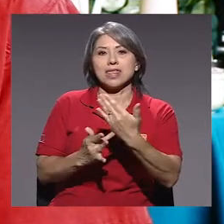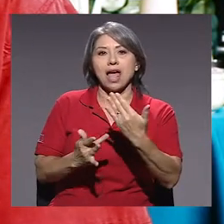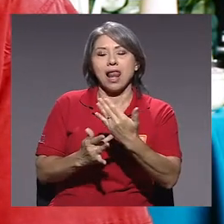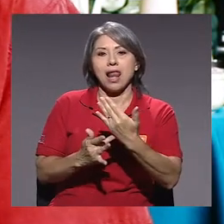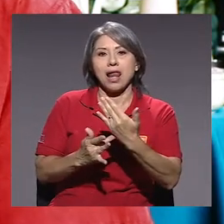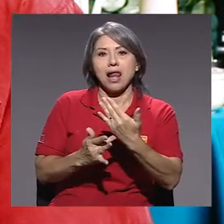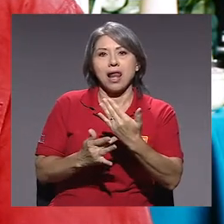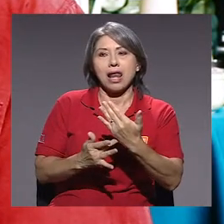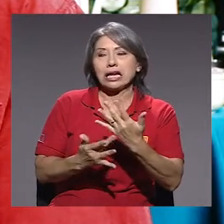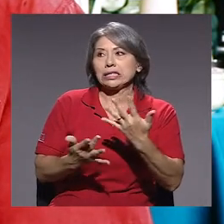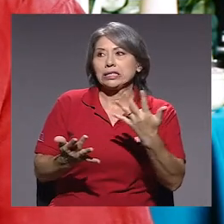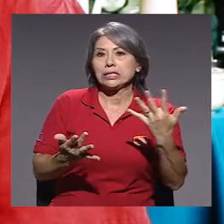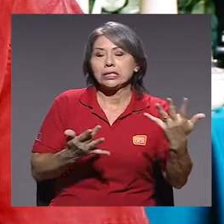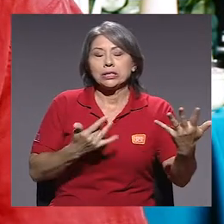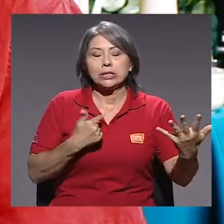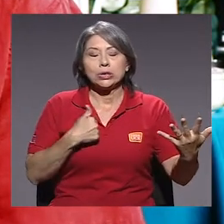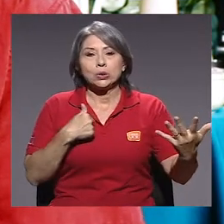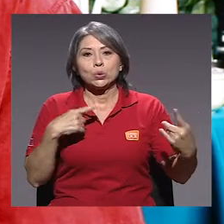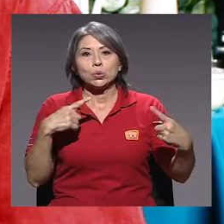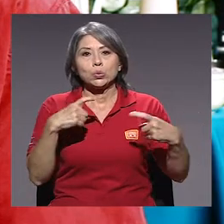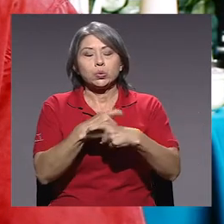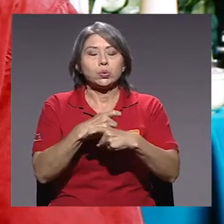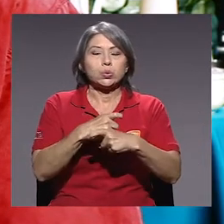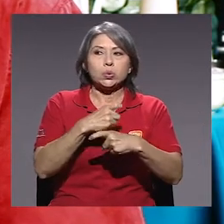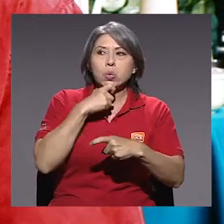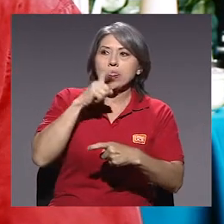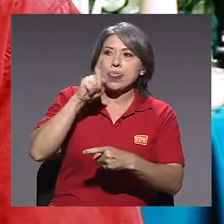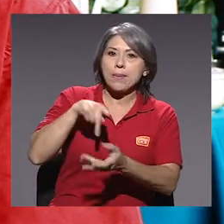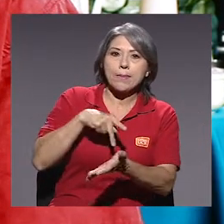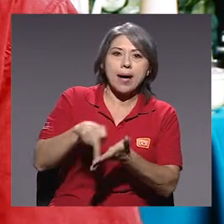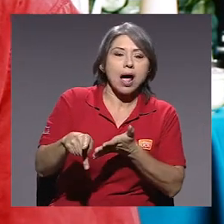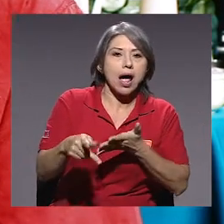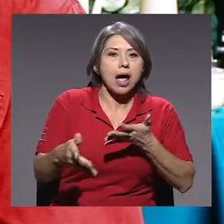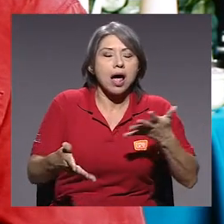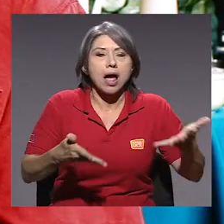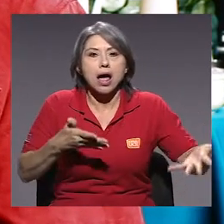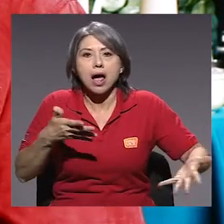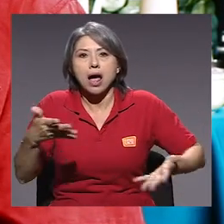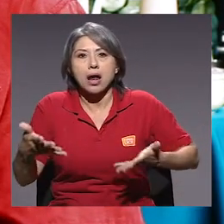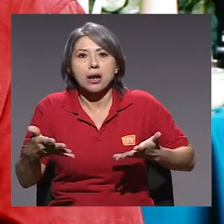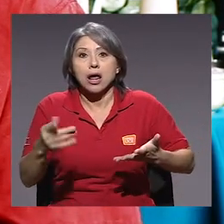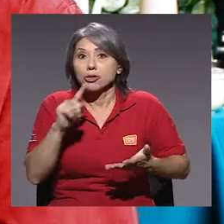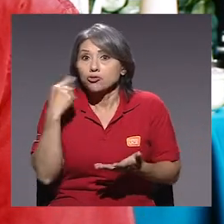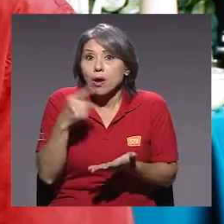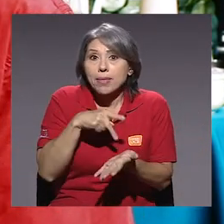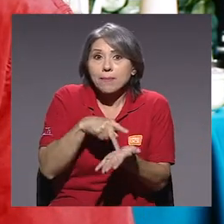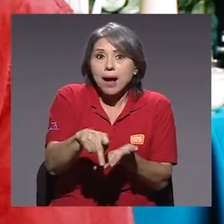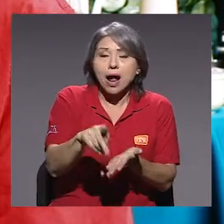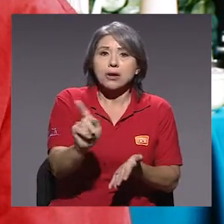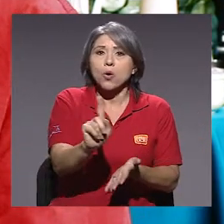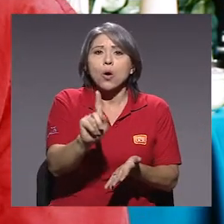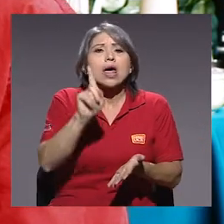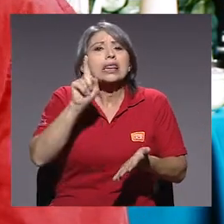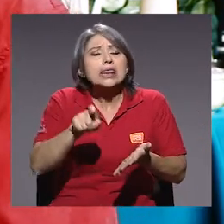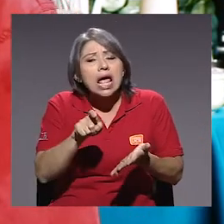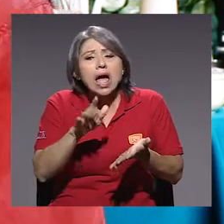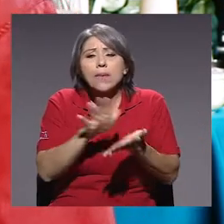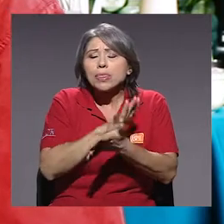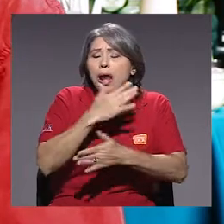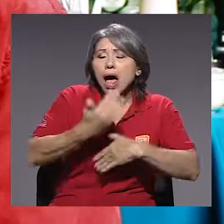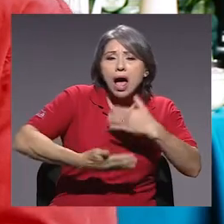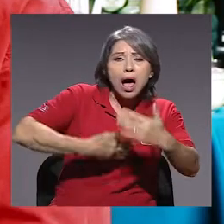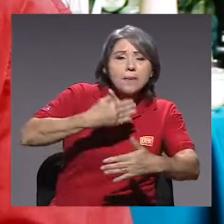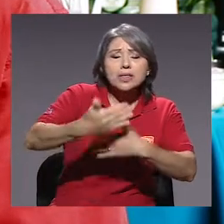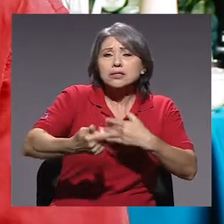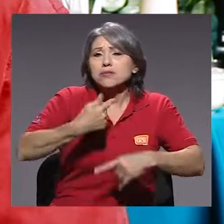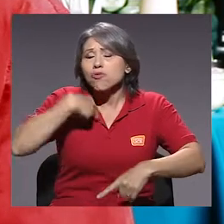momento me pidieron una firma digital y se me complicó porque había que pagar y después no solo había que pagar, sino que había que hacer unos